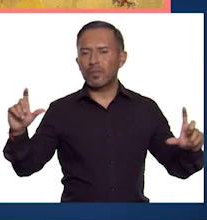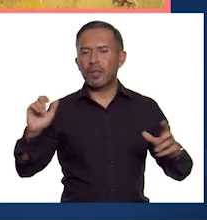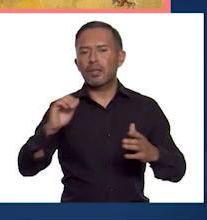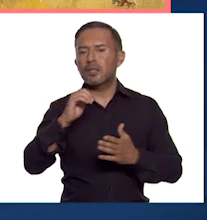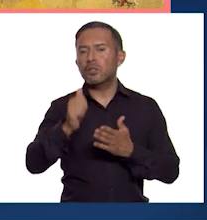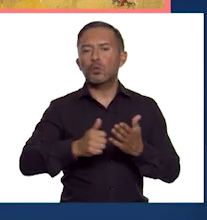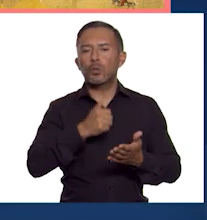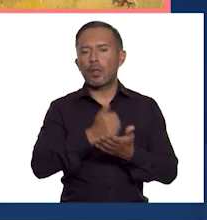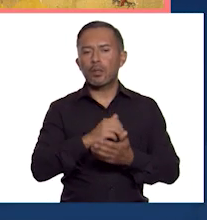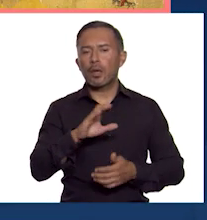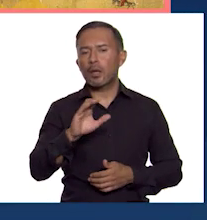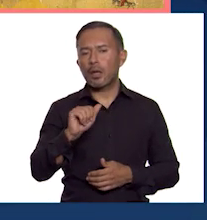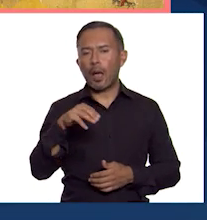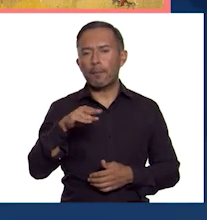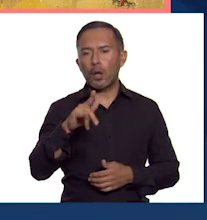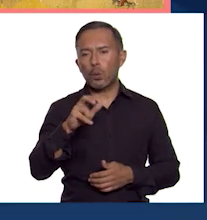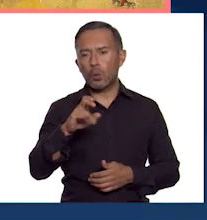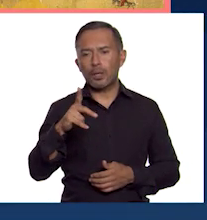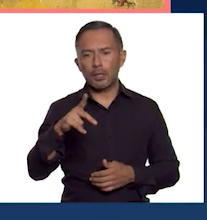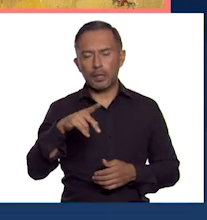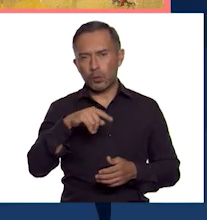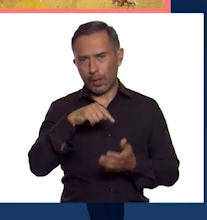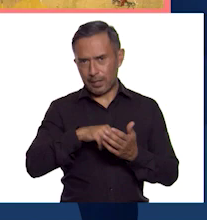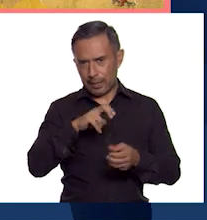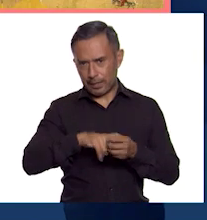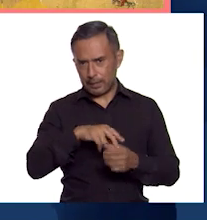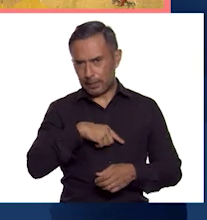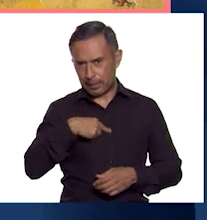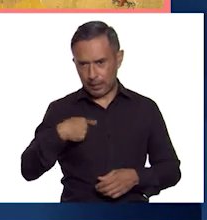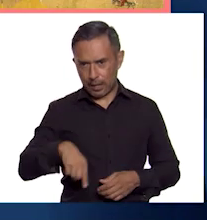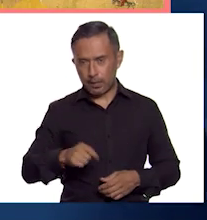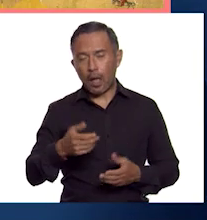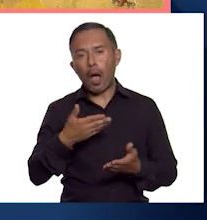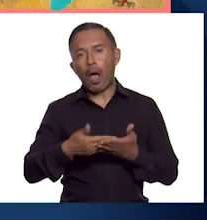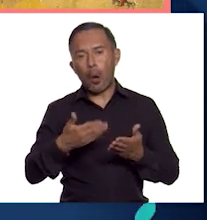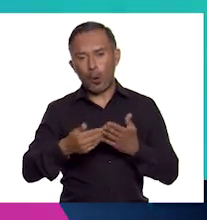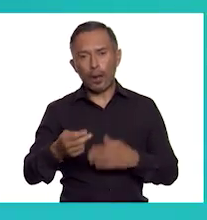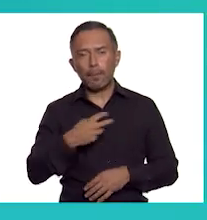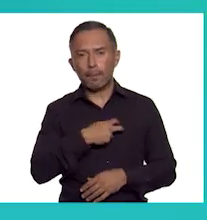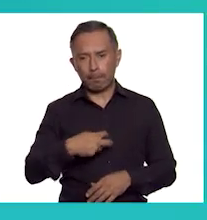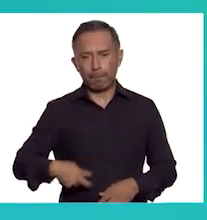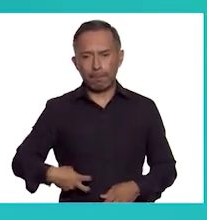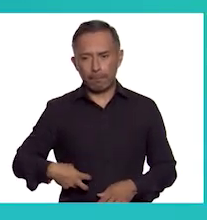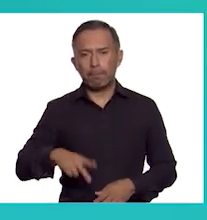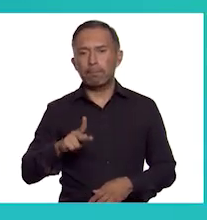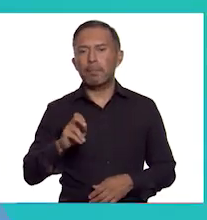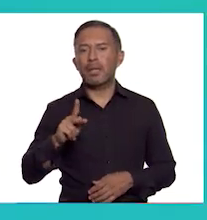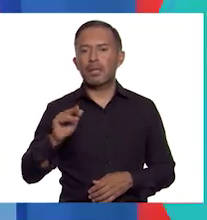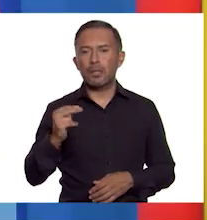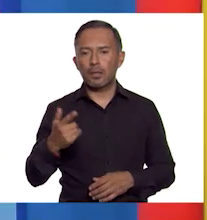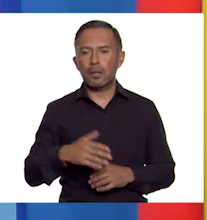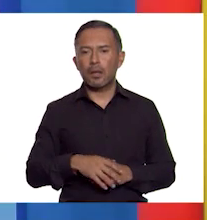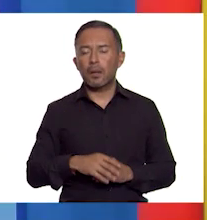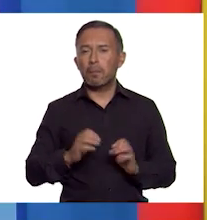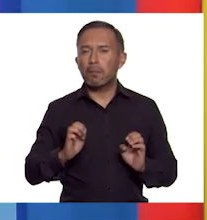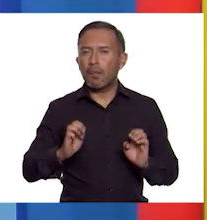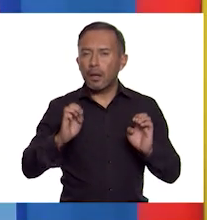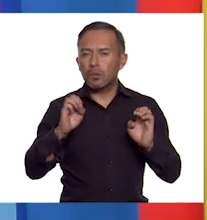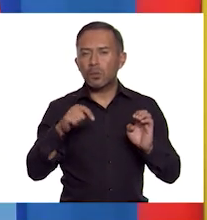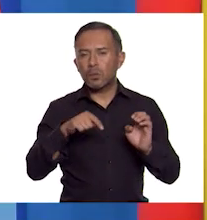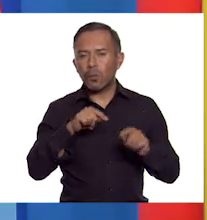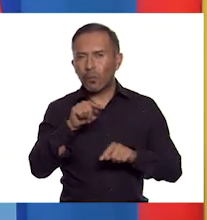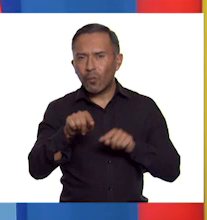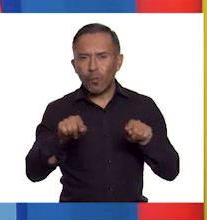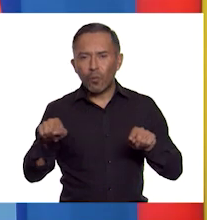de Kambaluk en China, ciudad que corresponde al actual Pekín. Los palacios y casis particulares